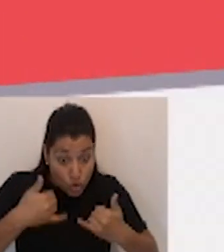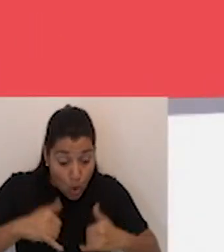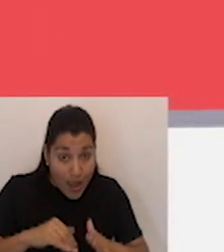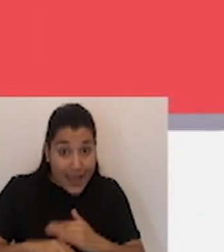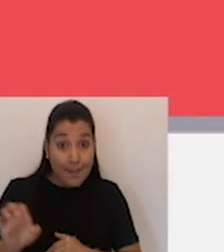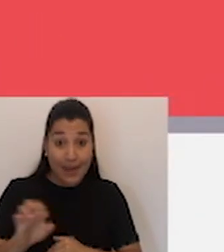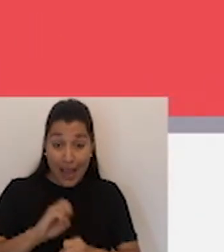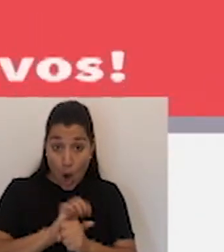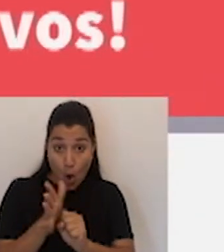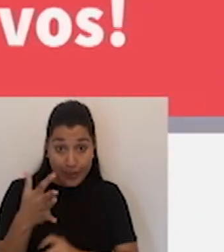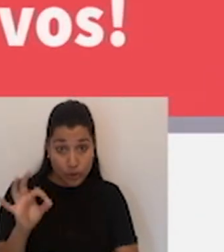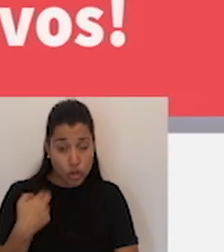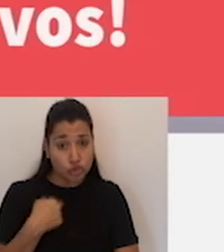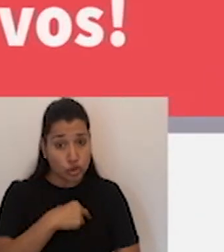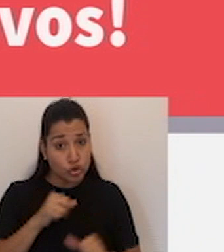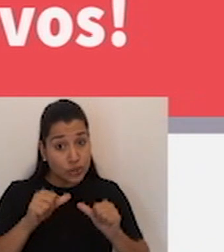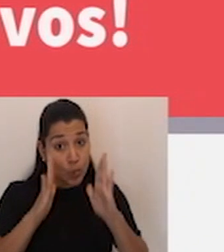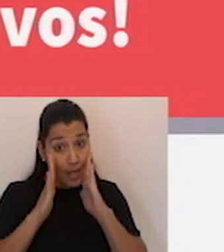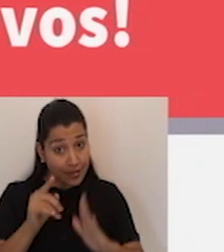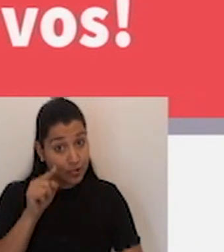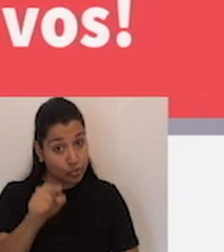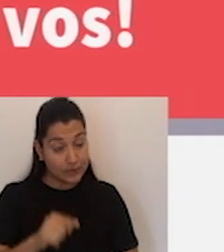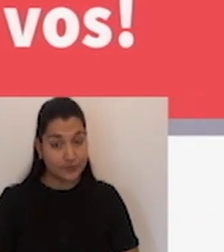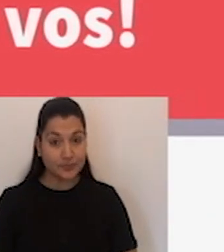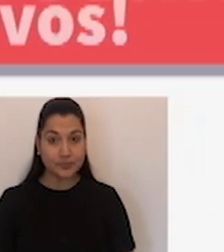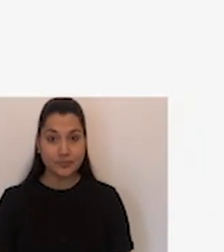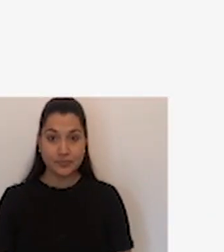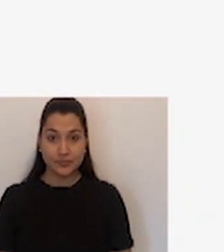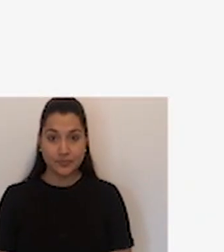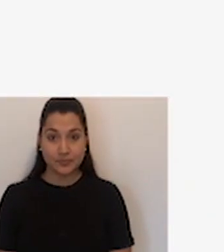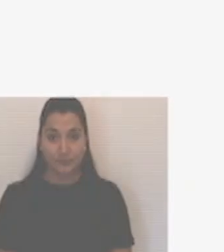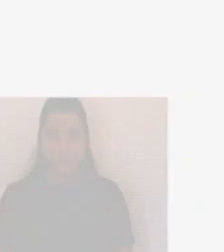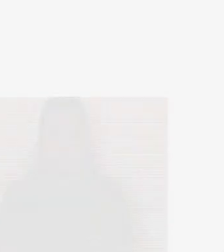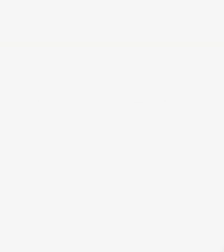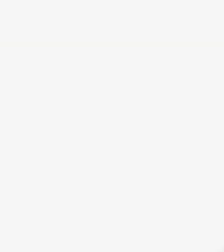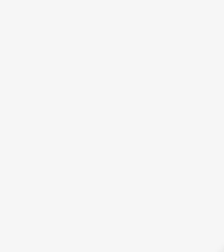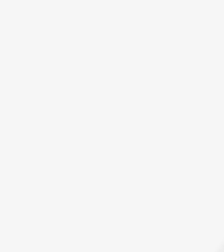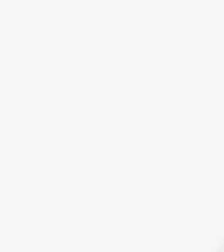aún en la emergencia COVID-19 seguimos pendientes de vos